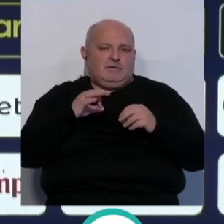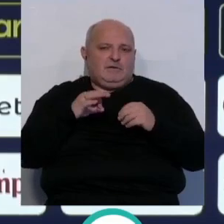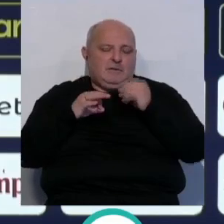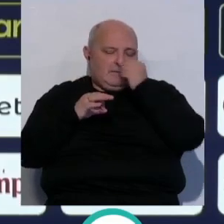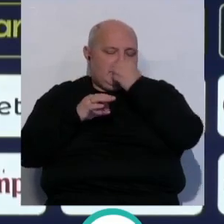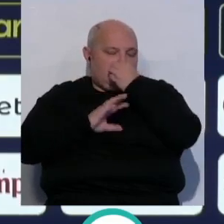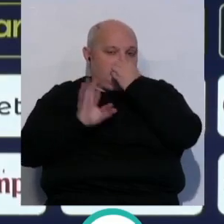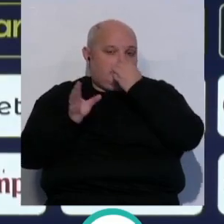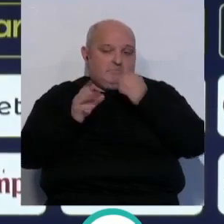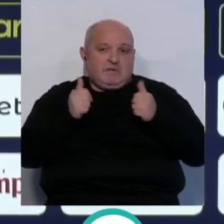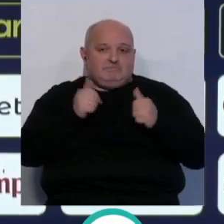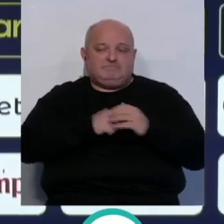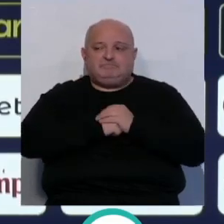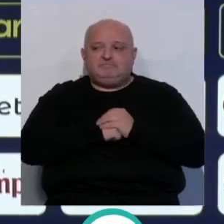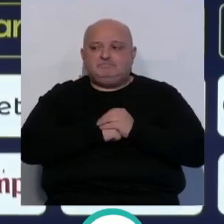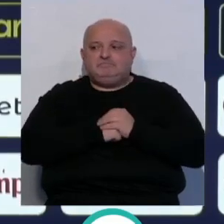nosotros y es un poquito el parte.